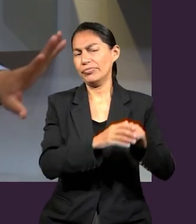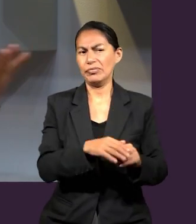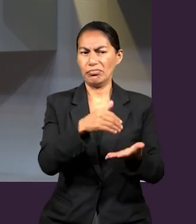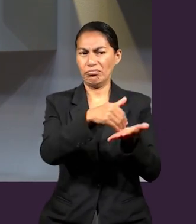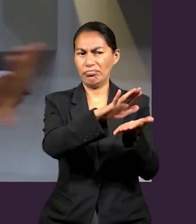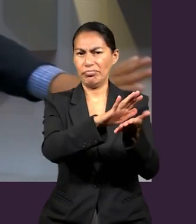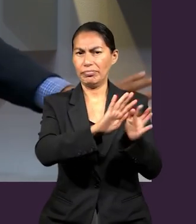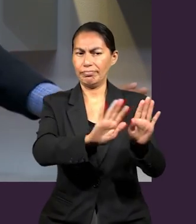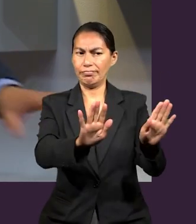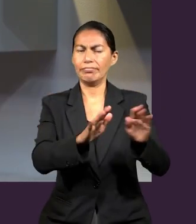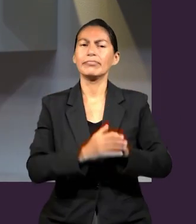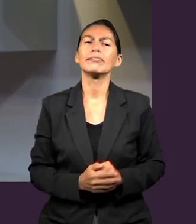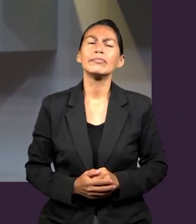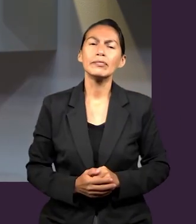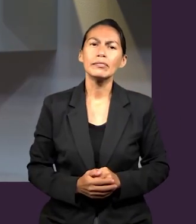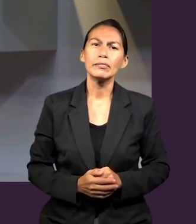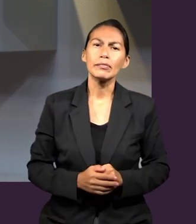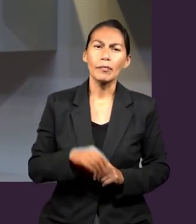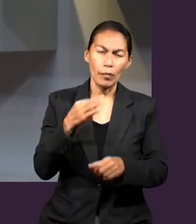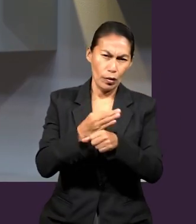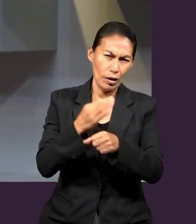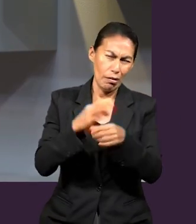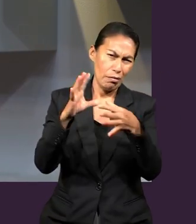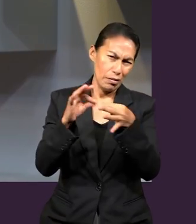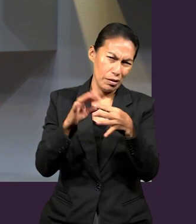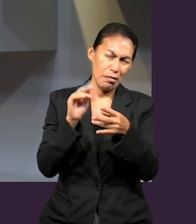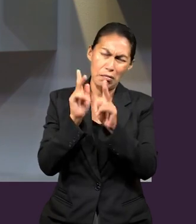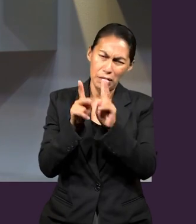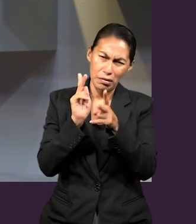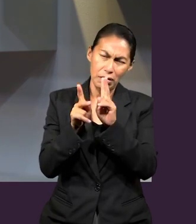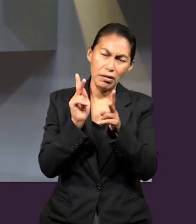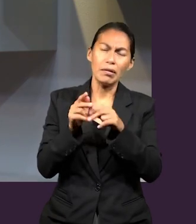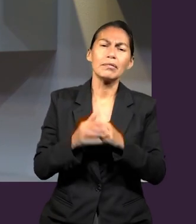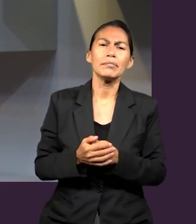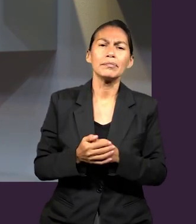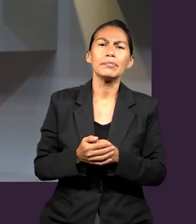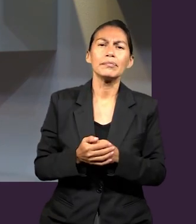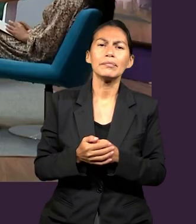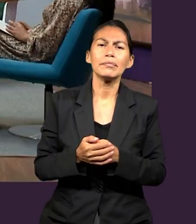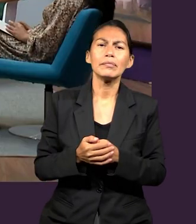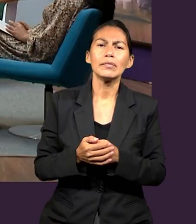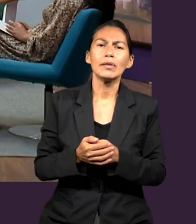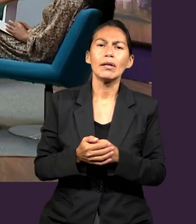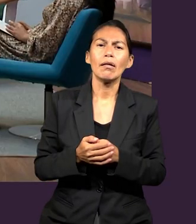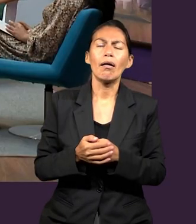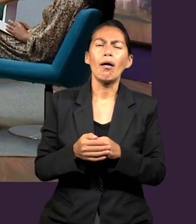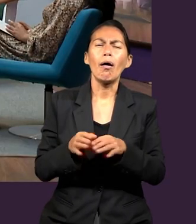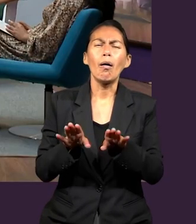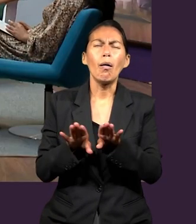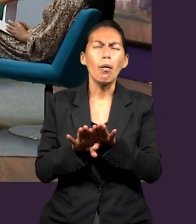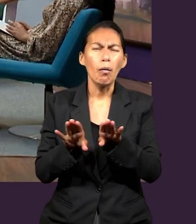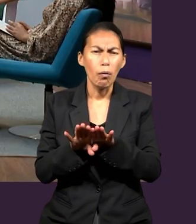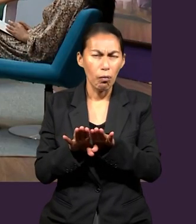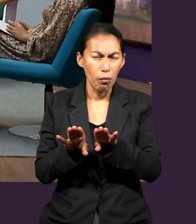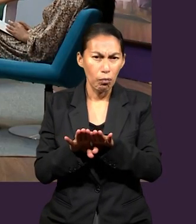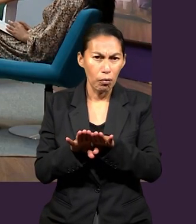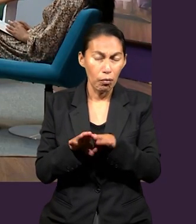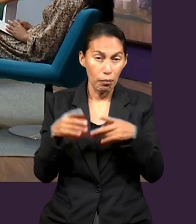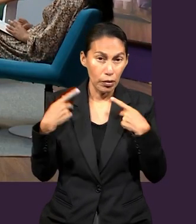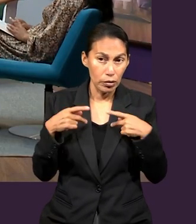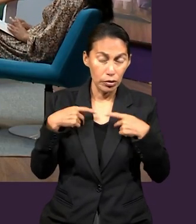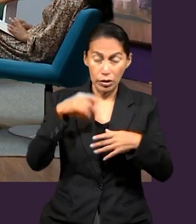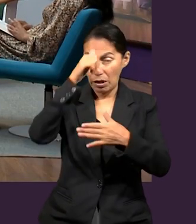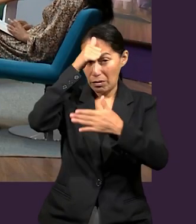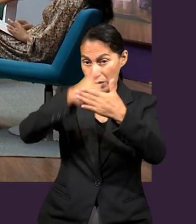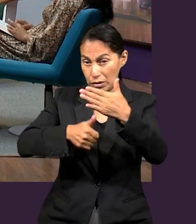alejabas, decías que no era parte de. En esta sección, quiero conversar con ustedes acerca de qué tensiones